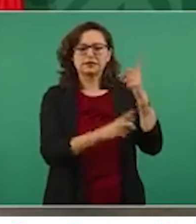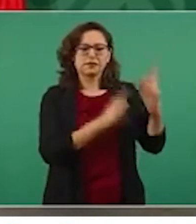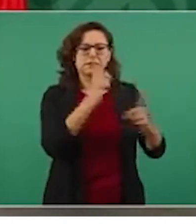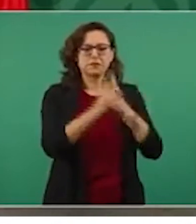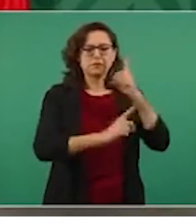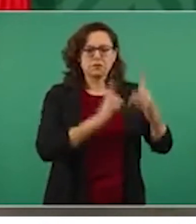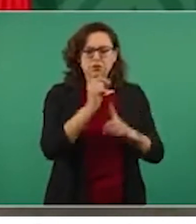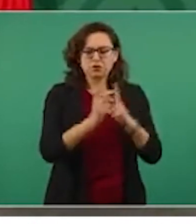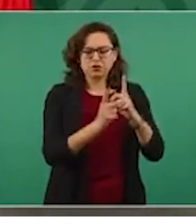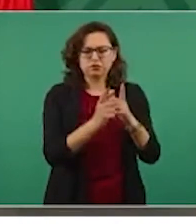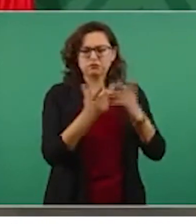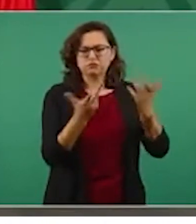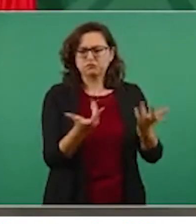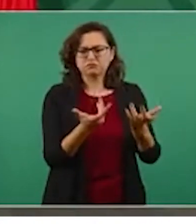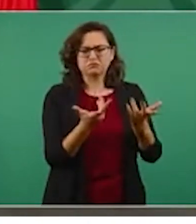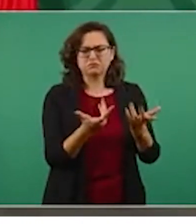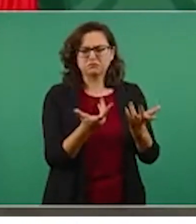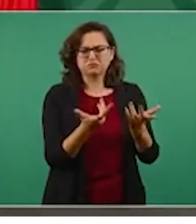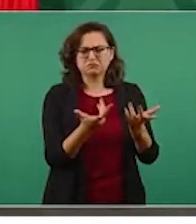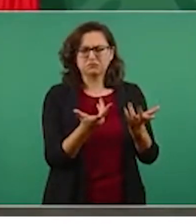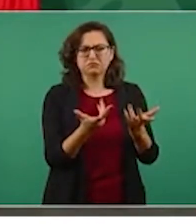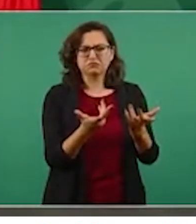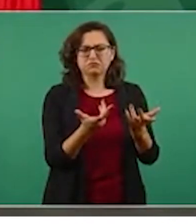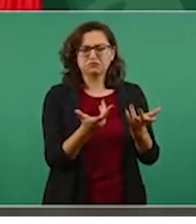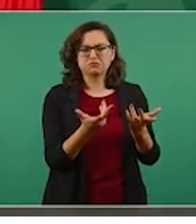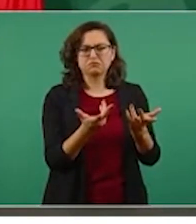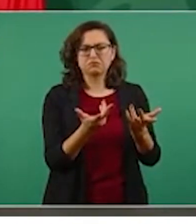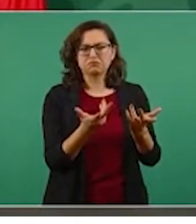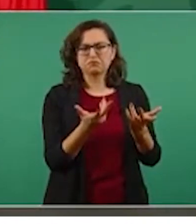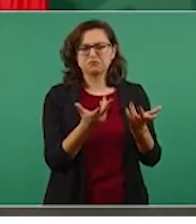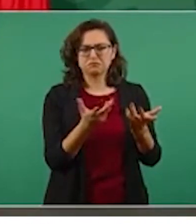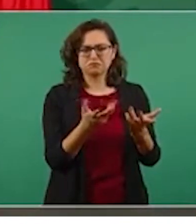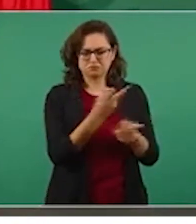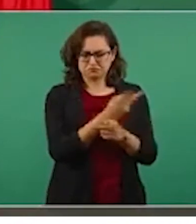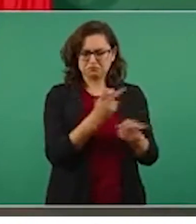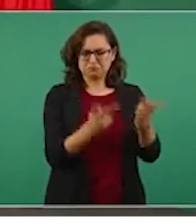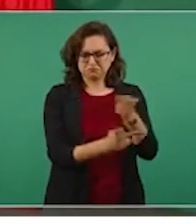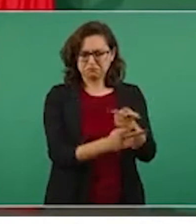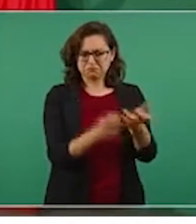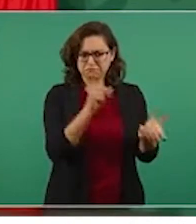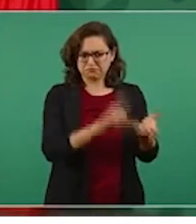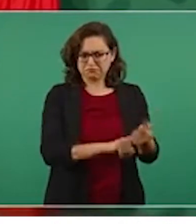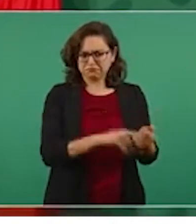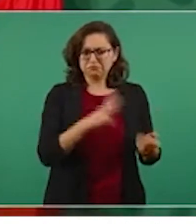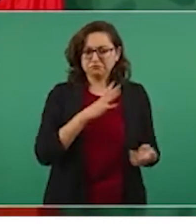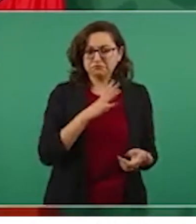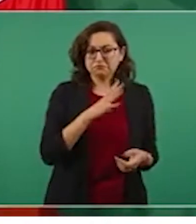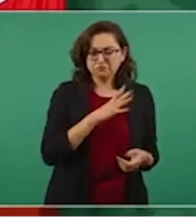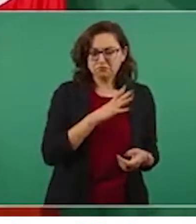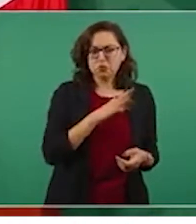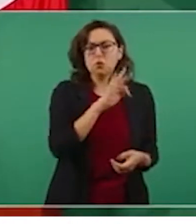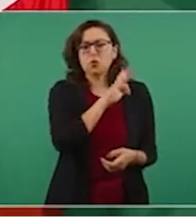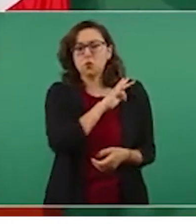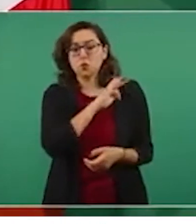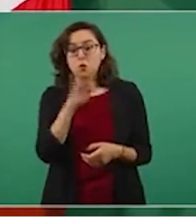pues que no se queden sin la posibilidad de seguir